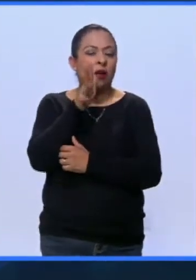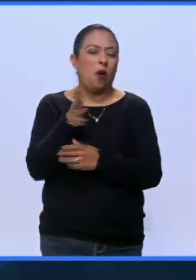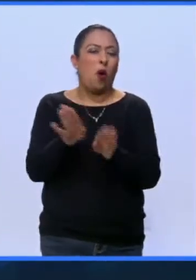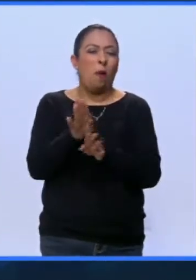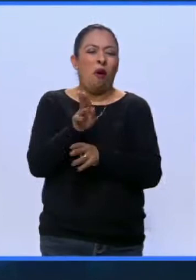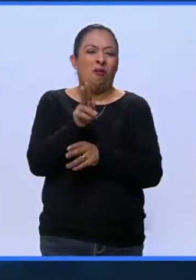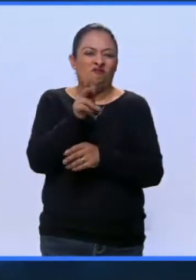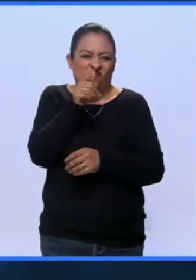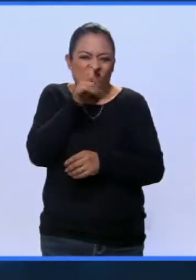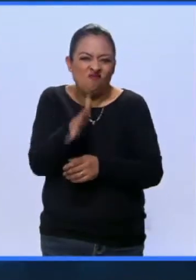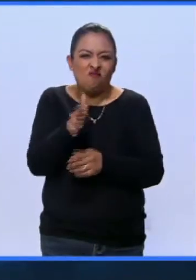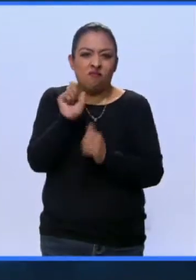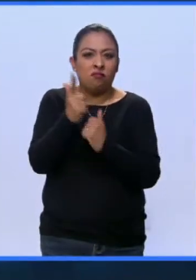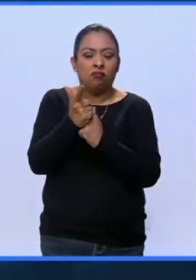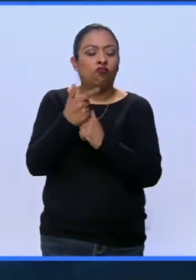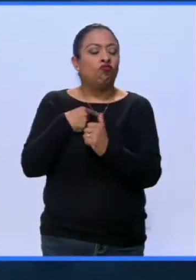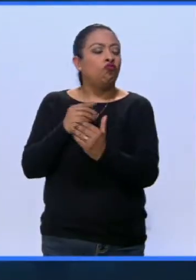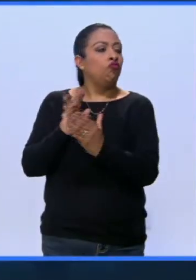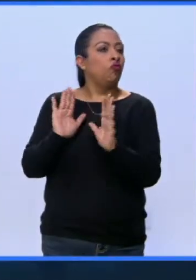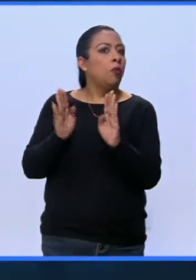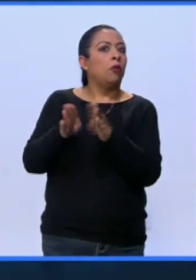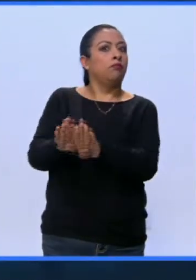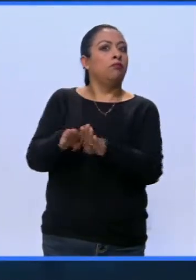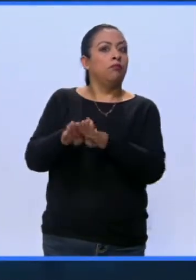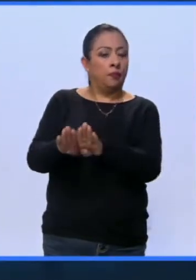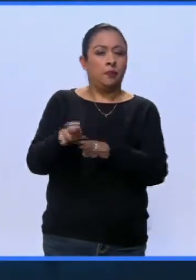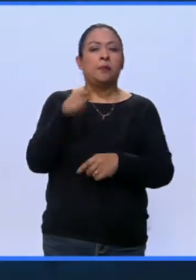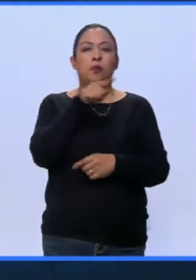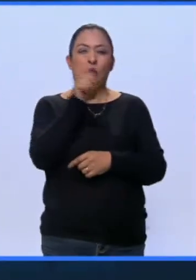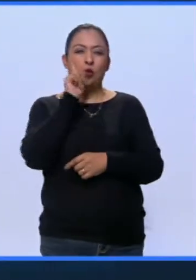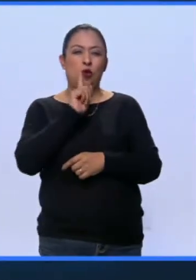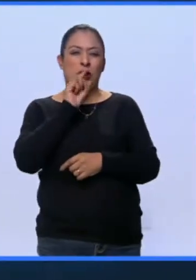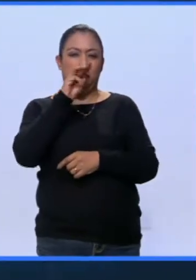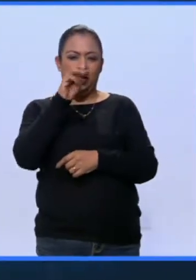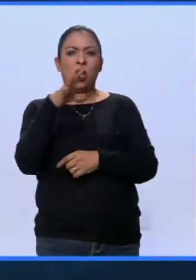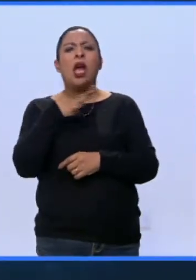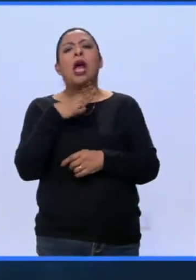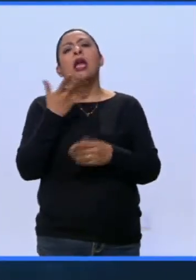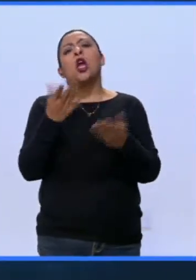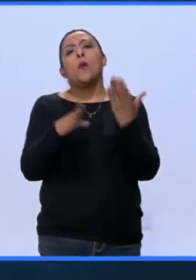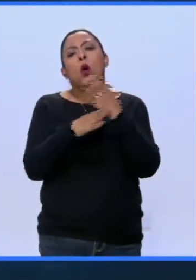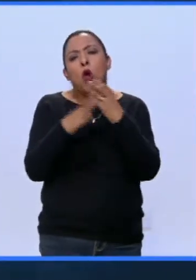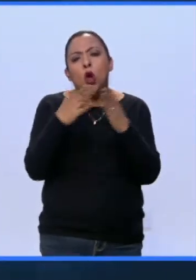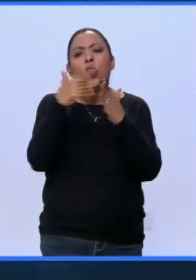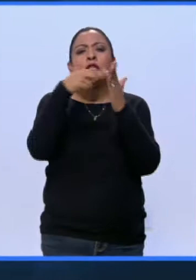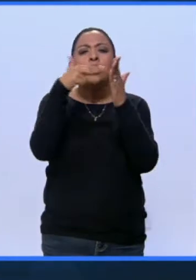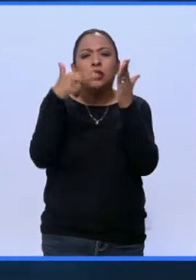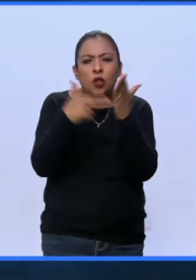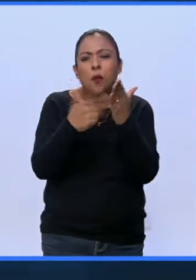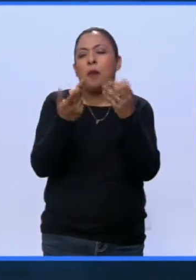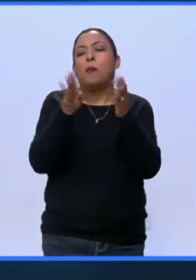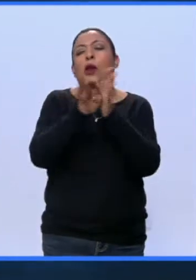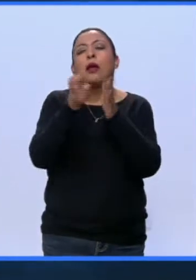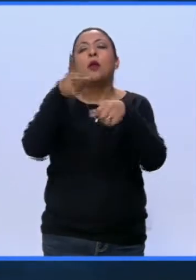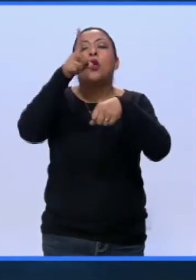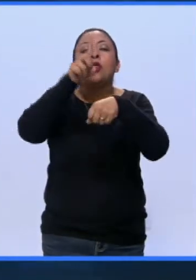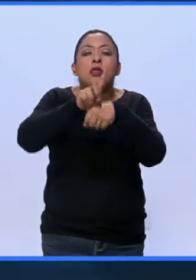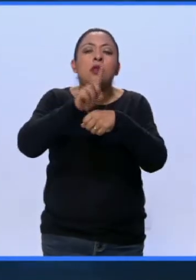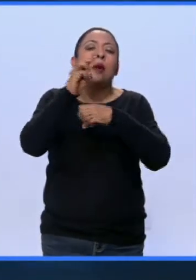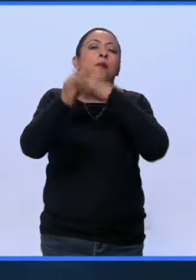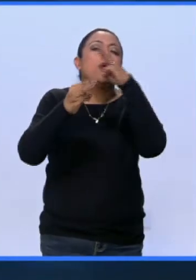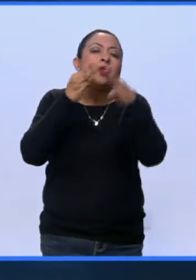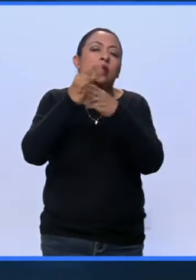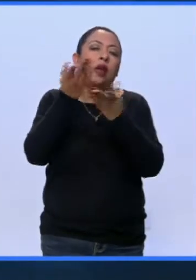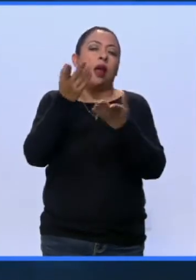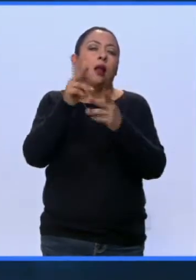Para Menchú, a pesar de que se han creado instrumentos y normas como el Día Mundial de los Pueblos Indígenas o el Convenio 169,